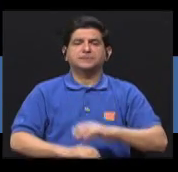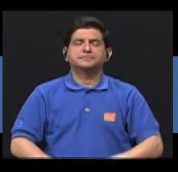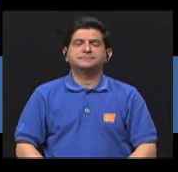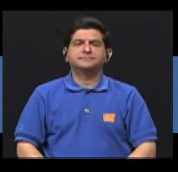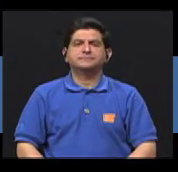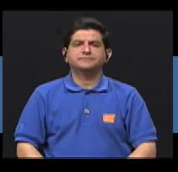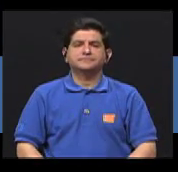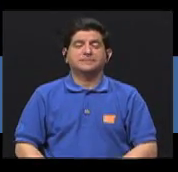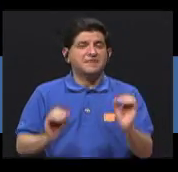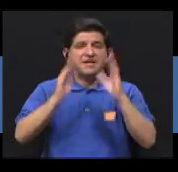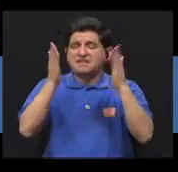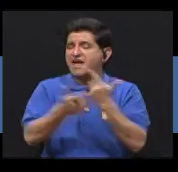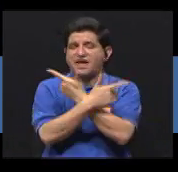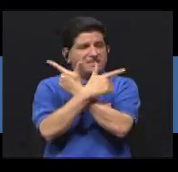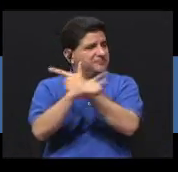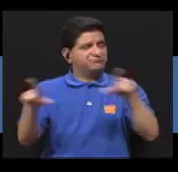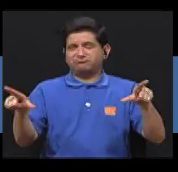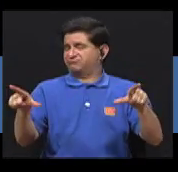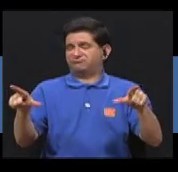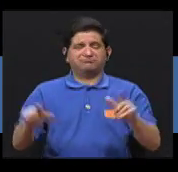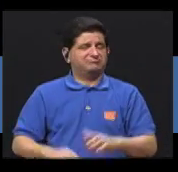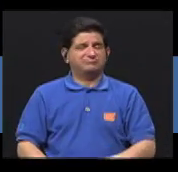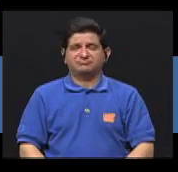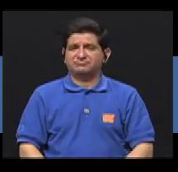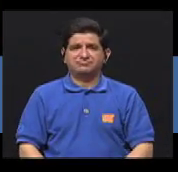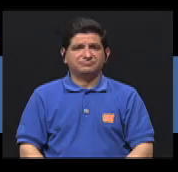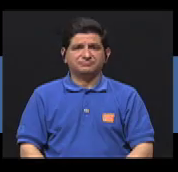años. Nadie es inmune.